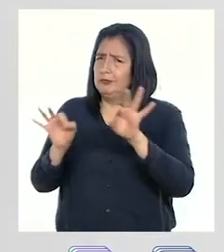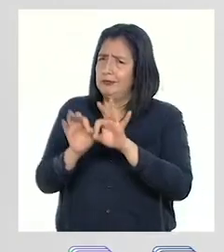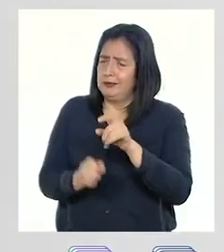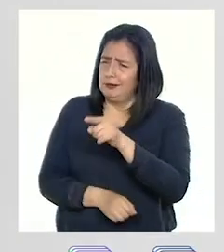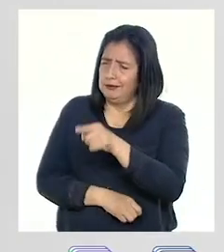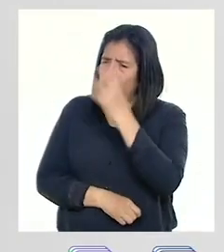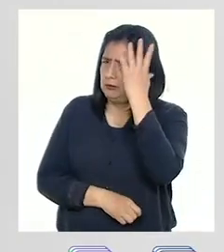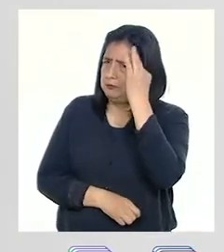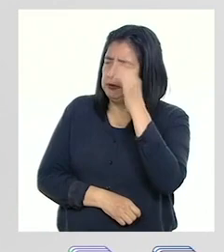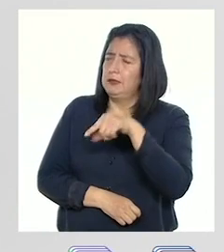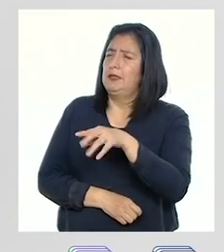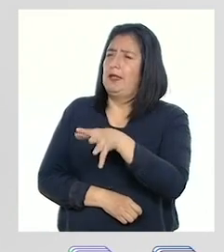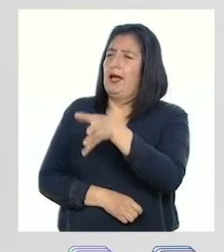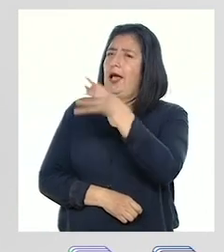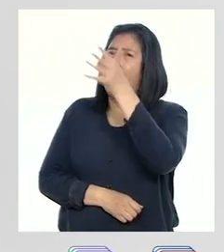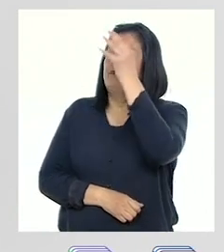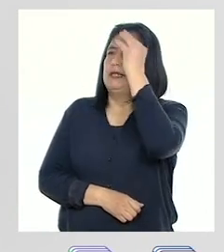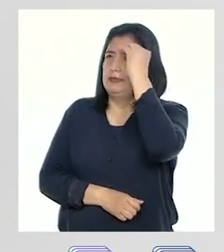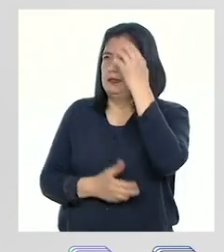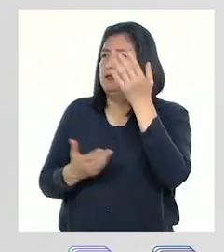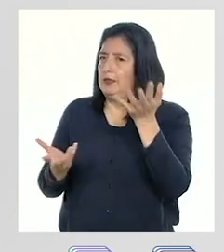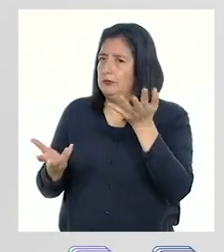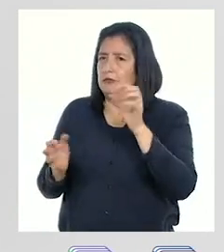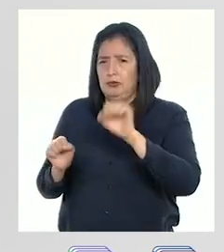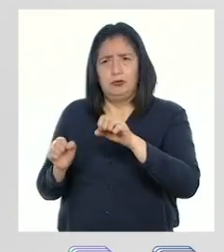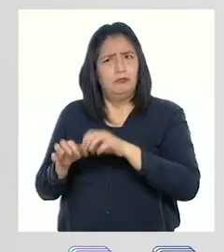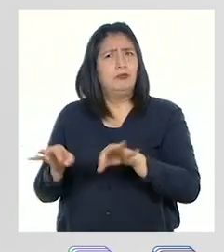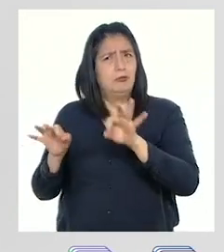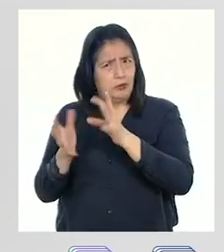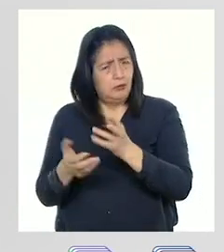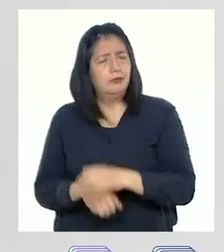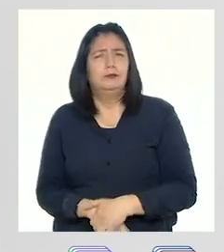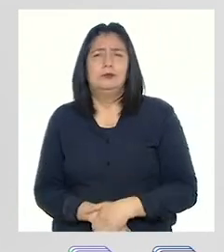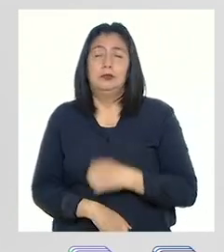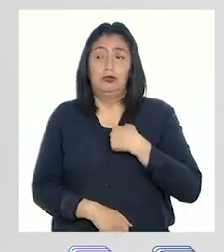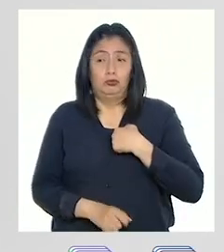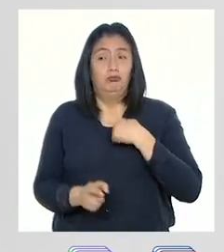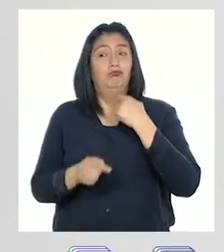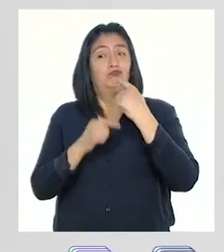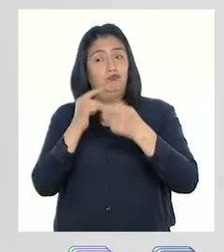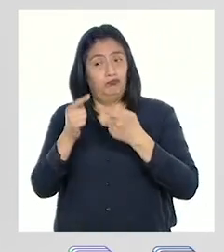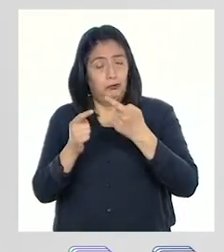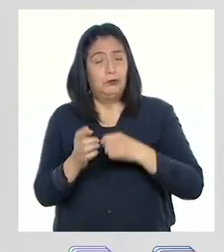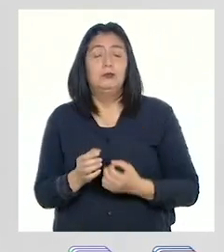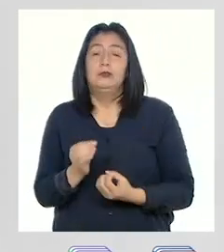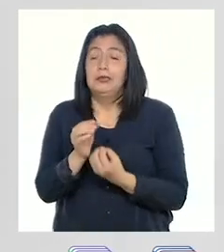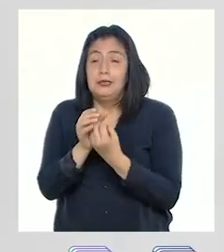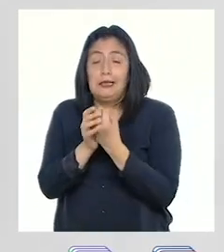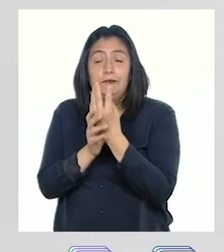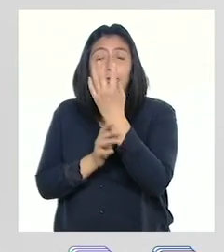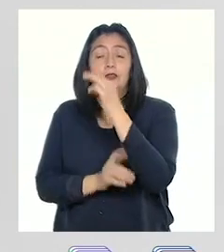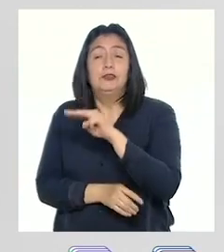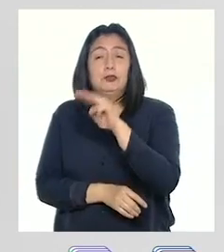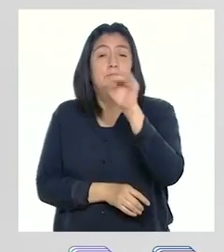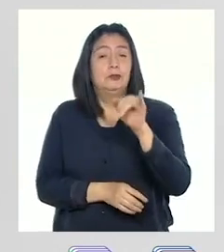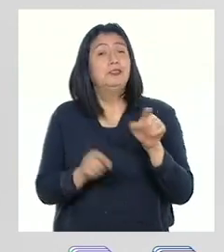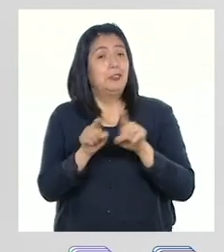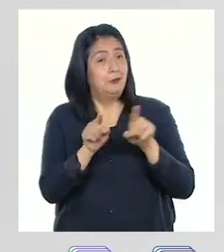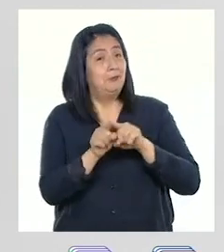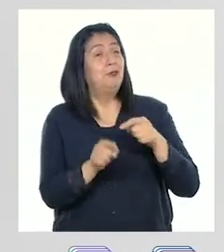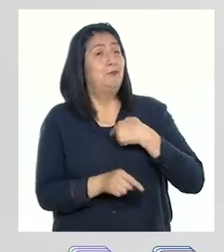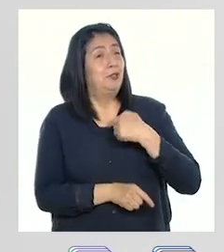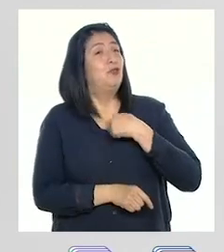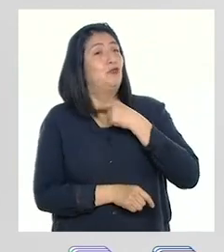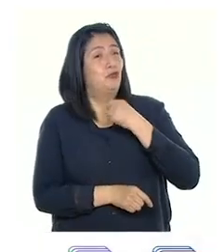experiencia saques un aprendizaje, Pati. Eso es muy valioso. Te cuento que las orquídeas también son mis flores